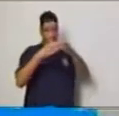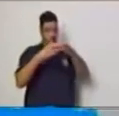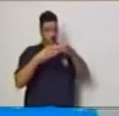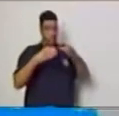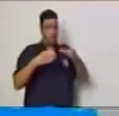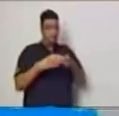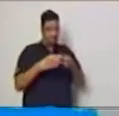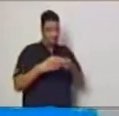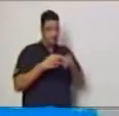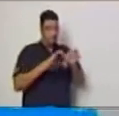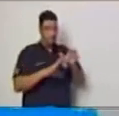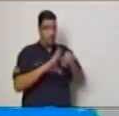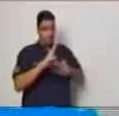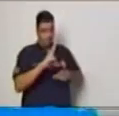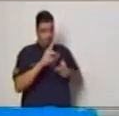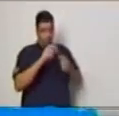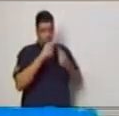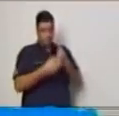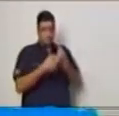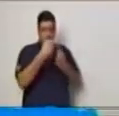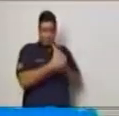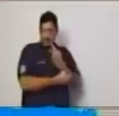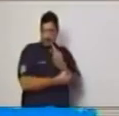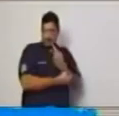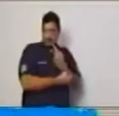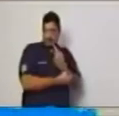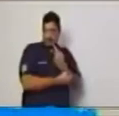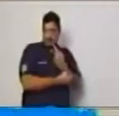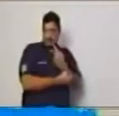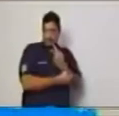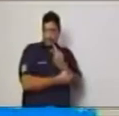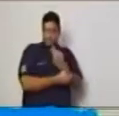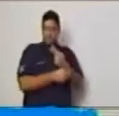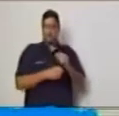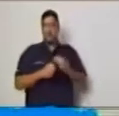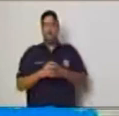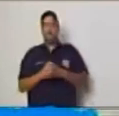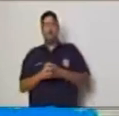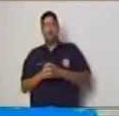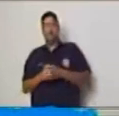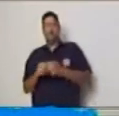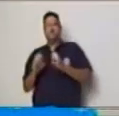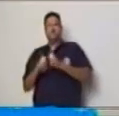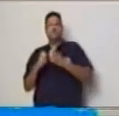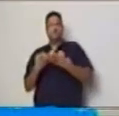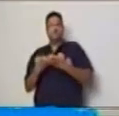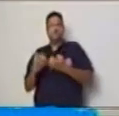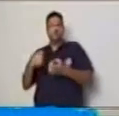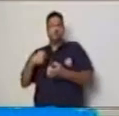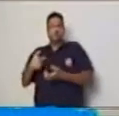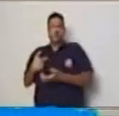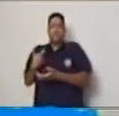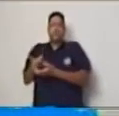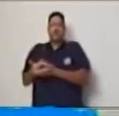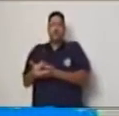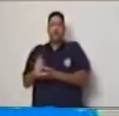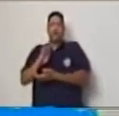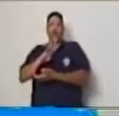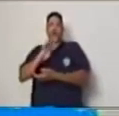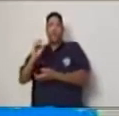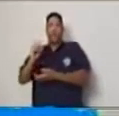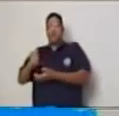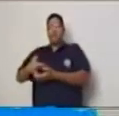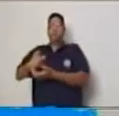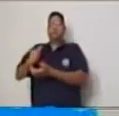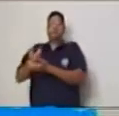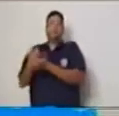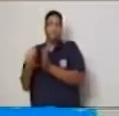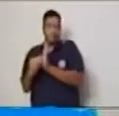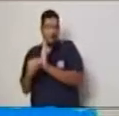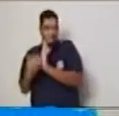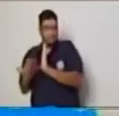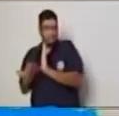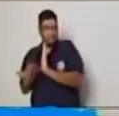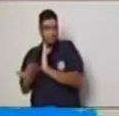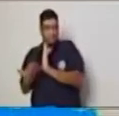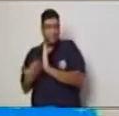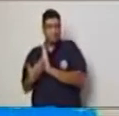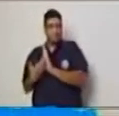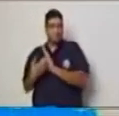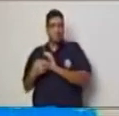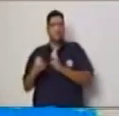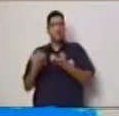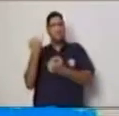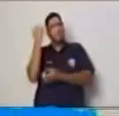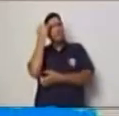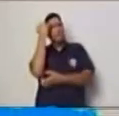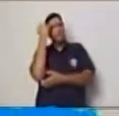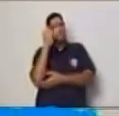tres docenas serán sesenta quetzales pregunto por cuatro